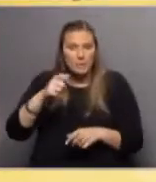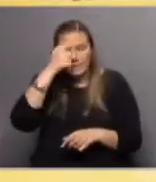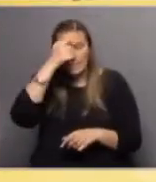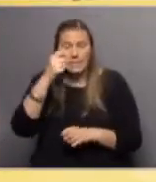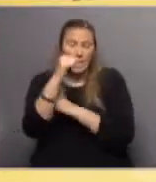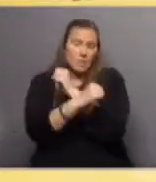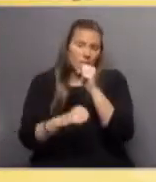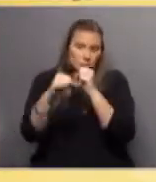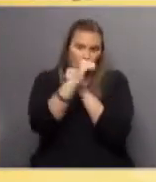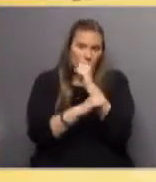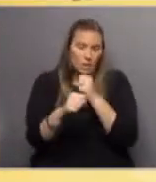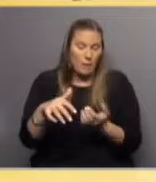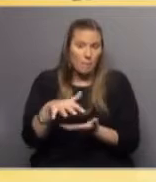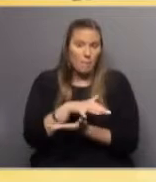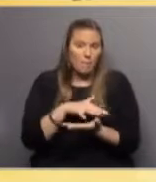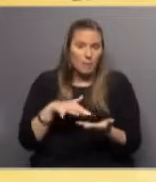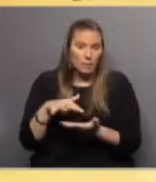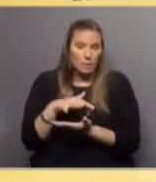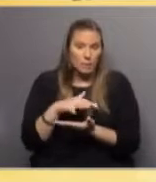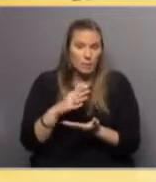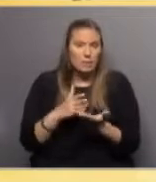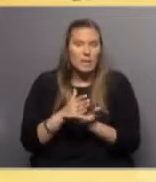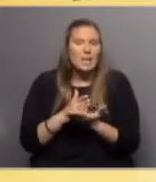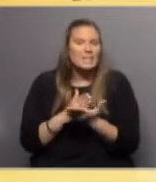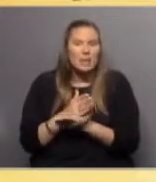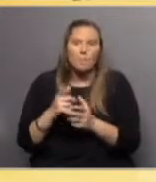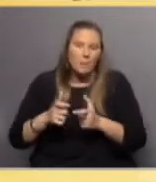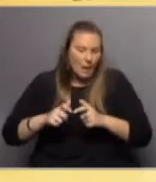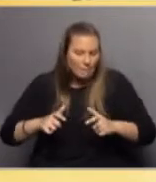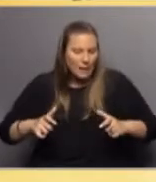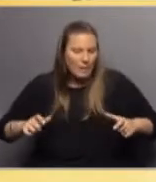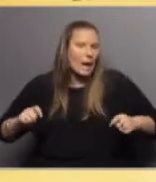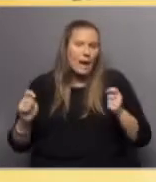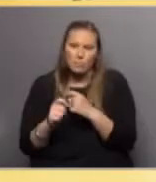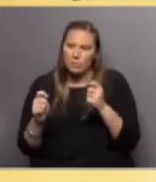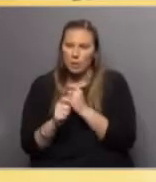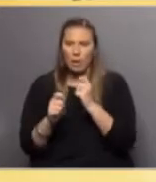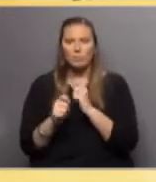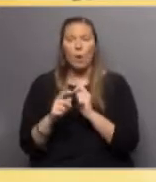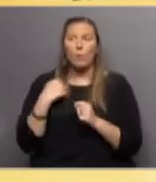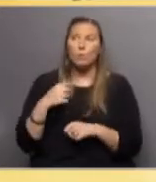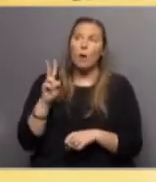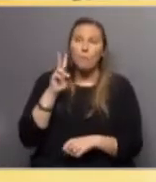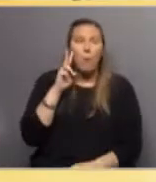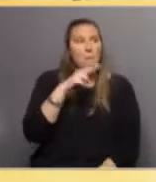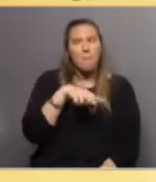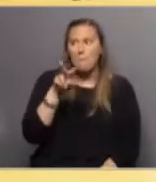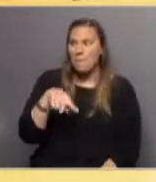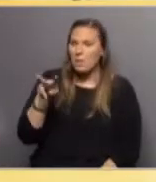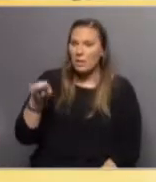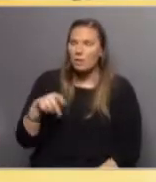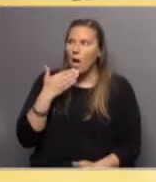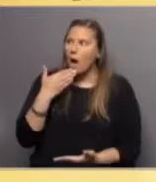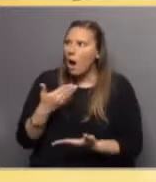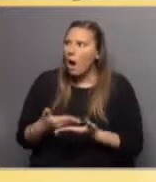tecnología. Y de hecho el parque está en constante movimiento y crecimiento. Así es, a medida que lo íbamos recorriendo, íbamos justamente